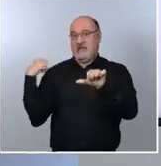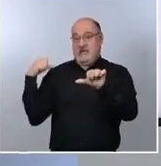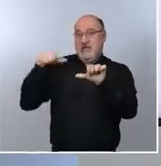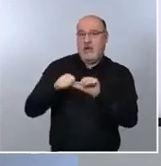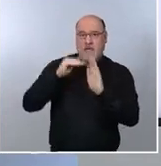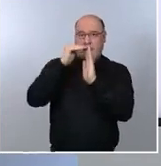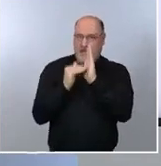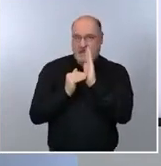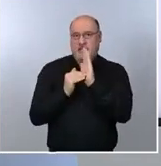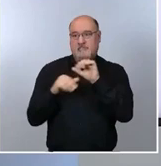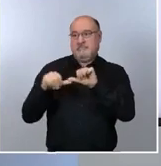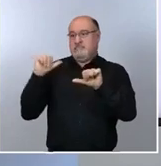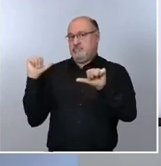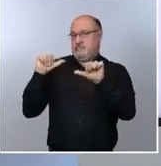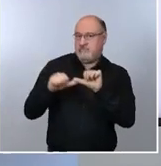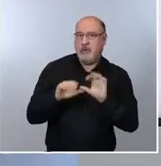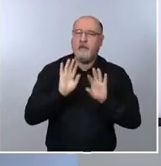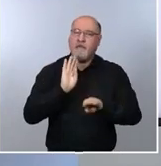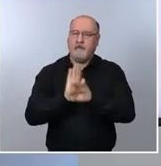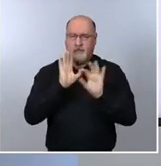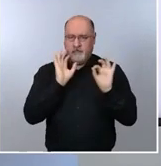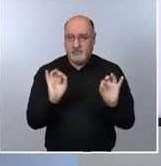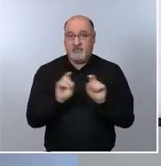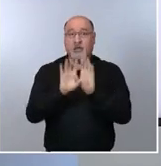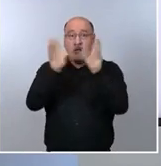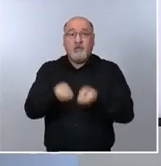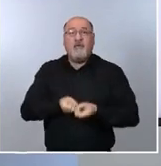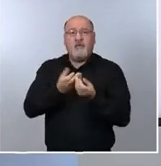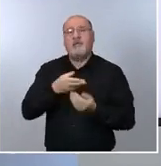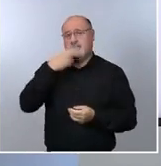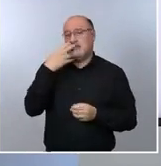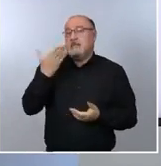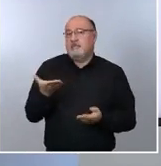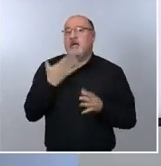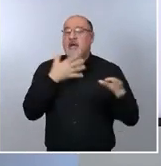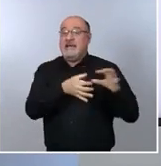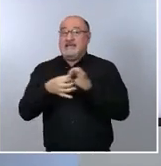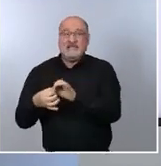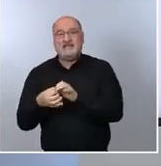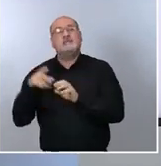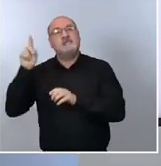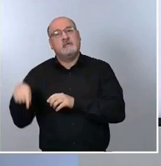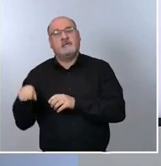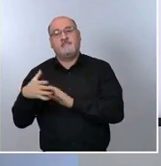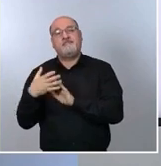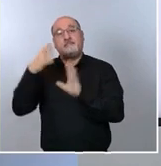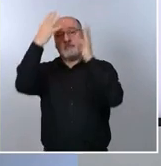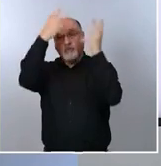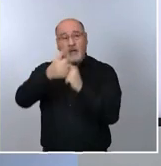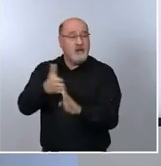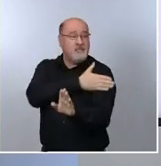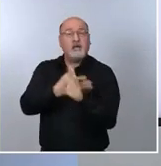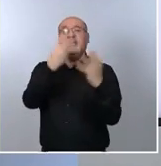tomarlos con mucha precaución. Esta información es interesante porque va asociada a una incidencia acumulada en 7 días